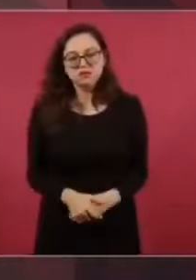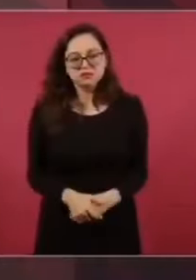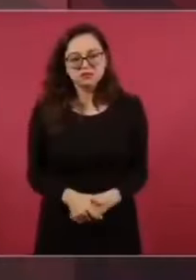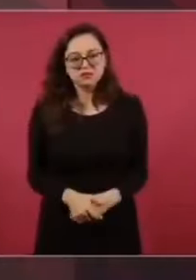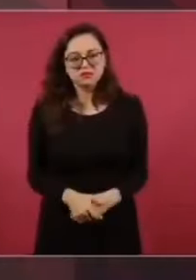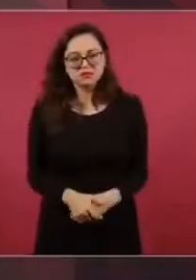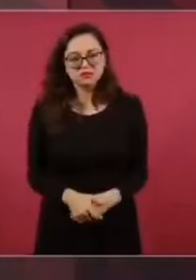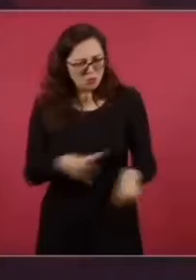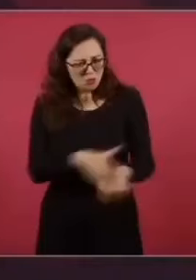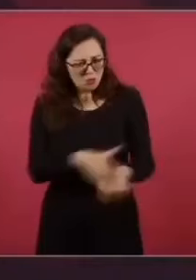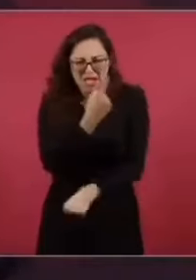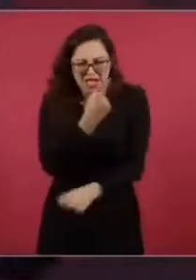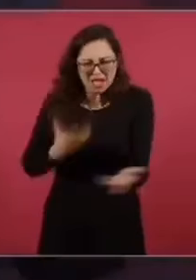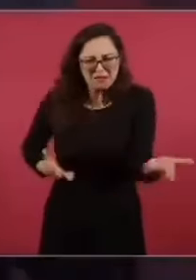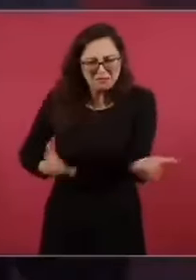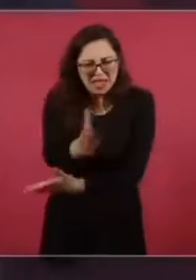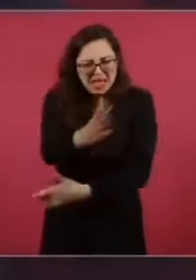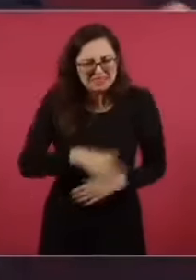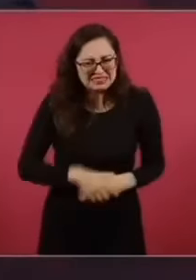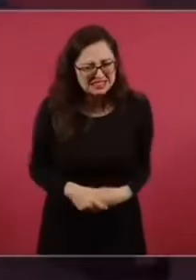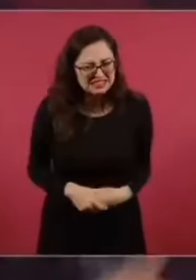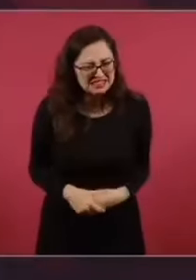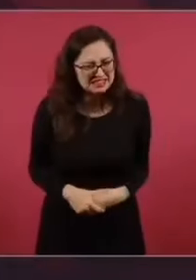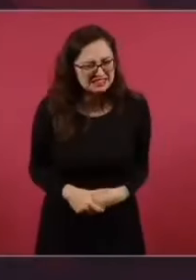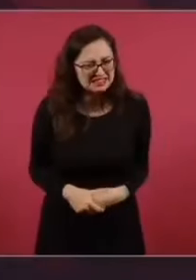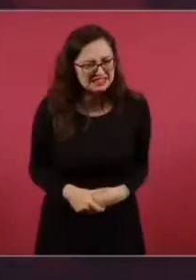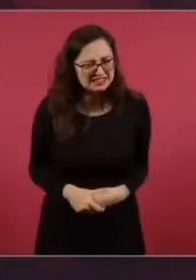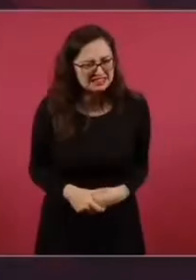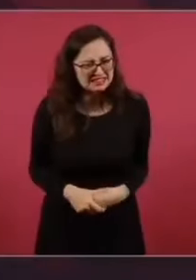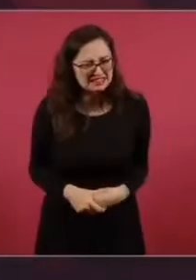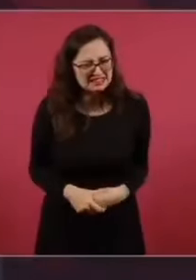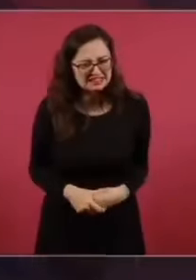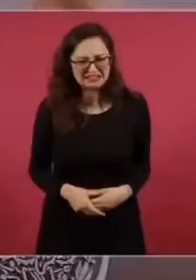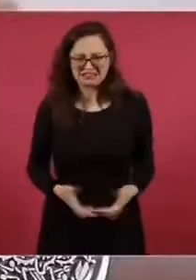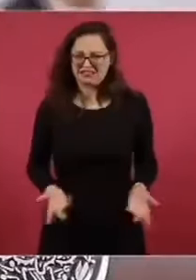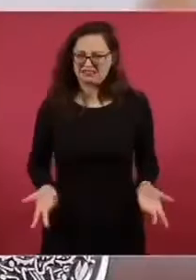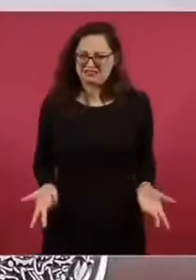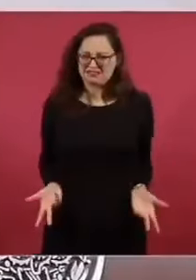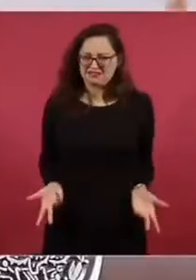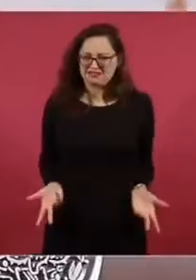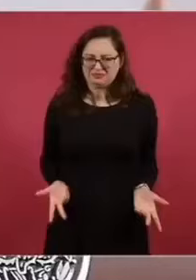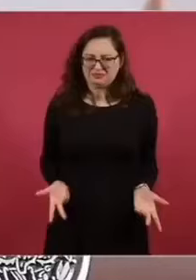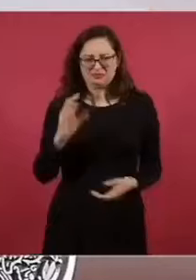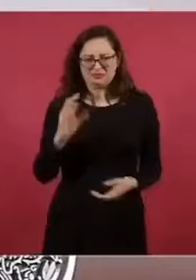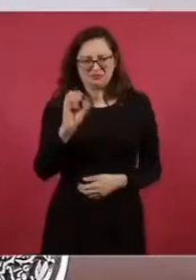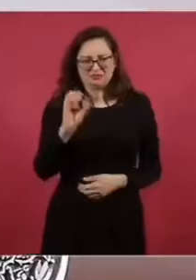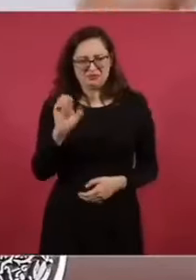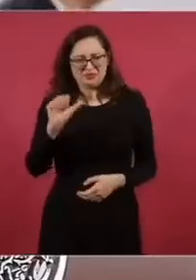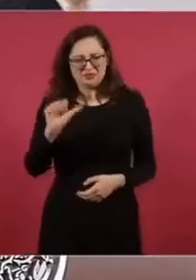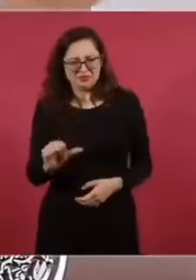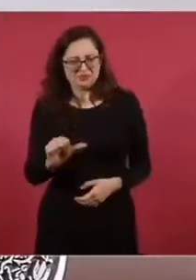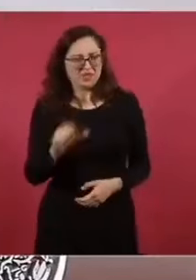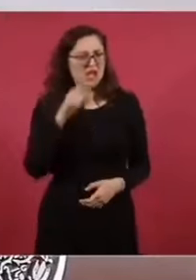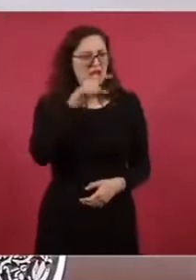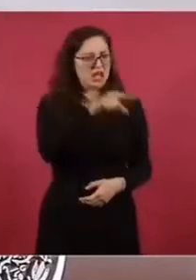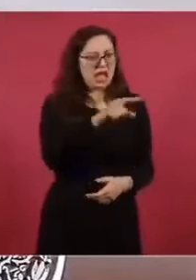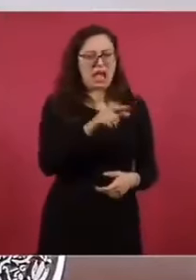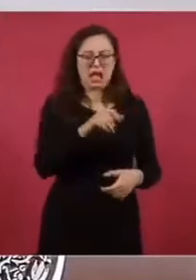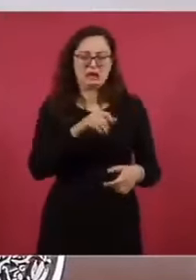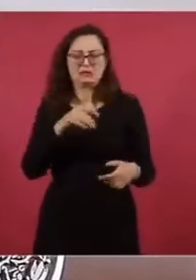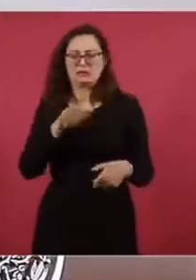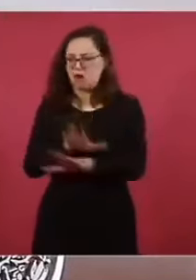¿Con qué fundamento la OEA sostiene que ganó